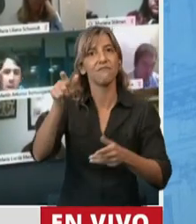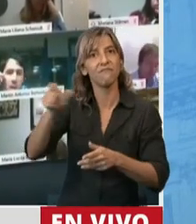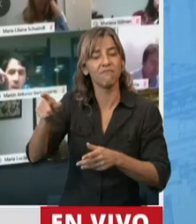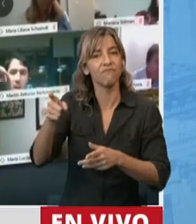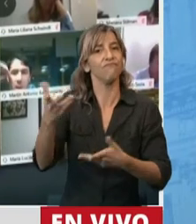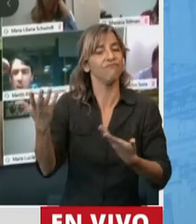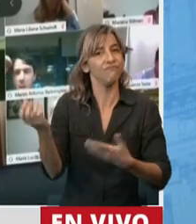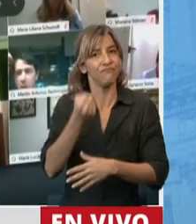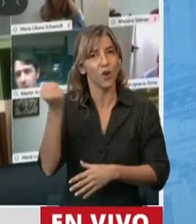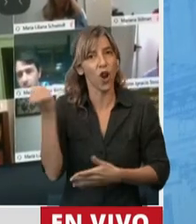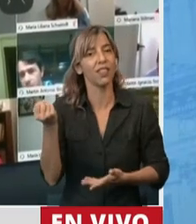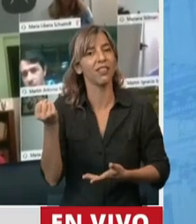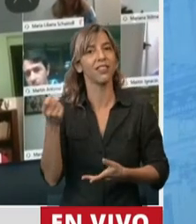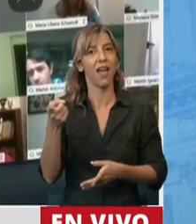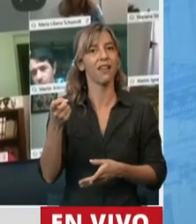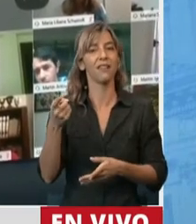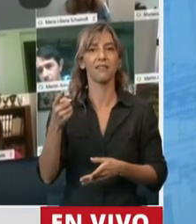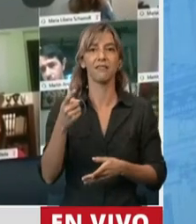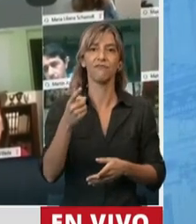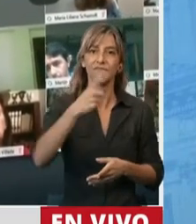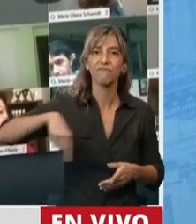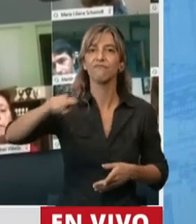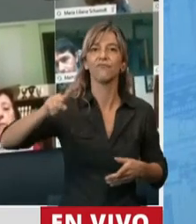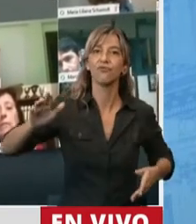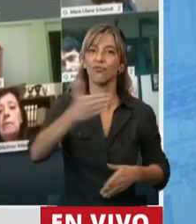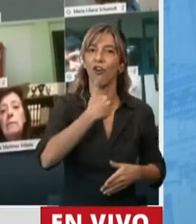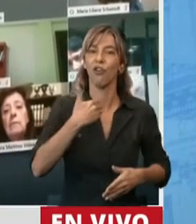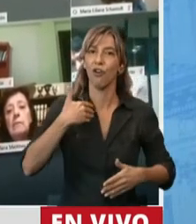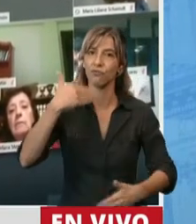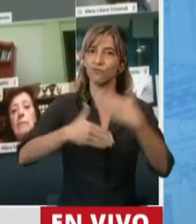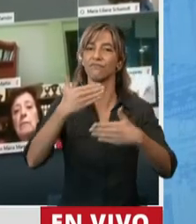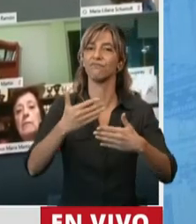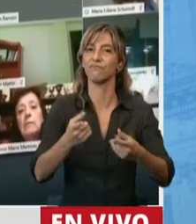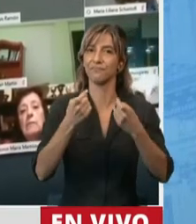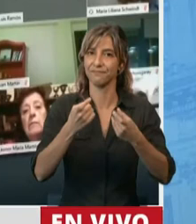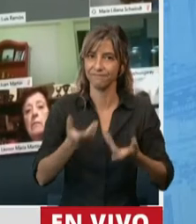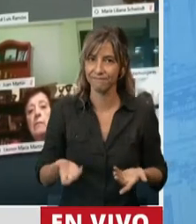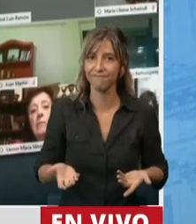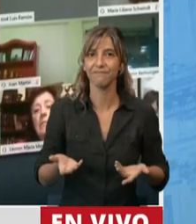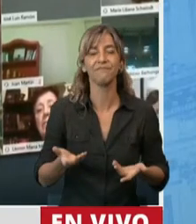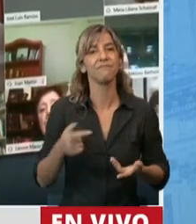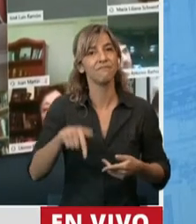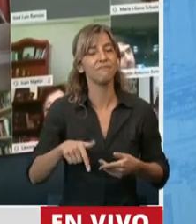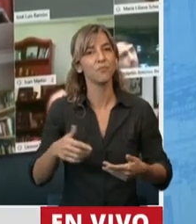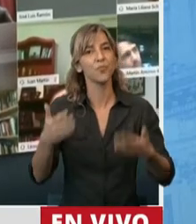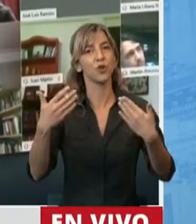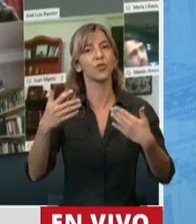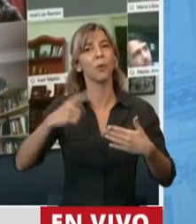sin que nadie quede atrás. Es una gran oportunidad para reconstruirlos como seres humanos